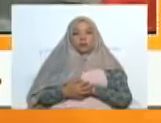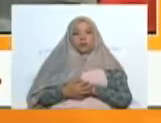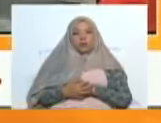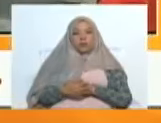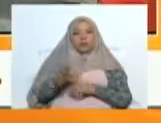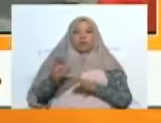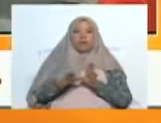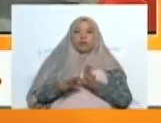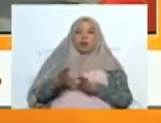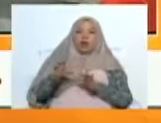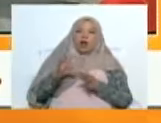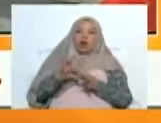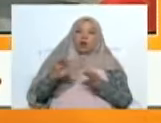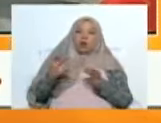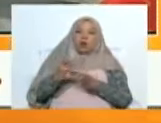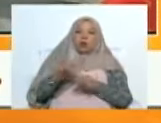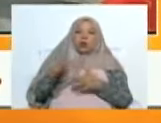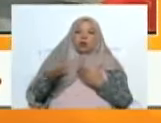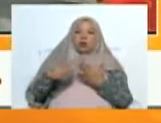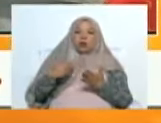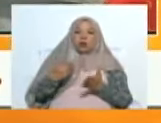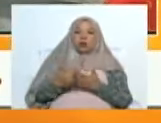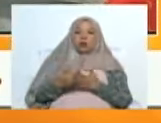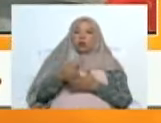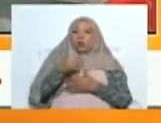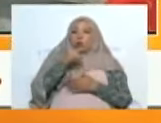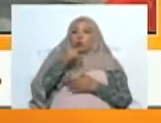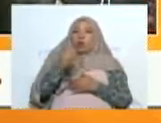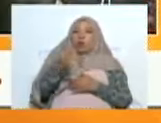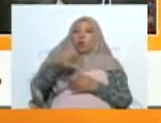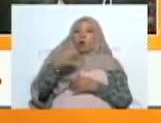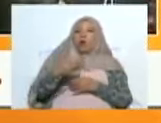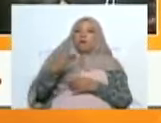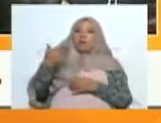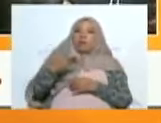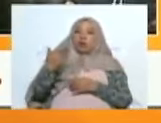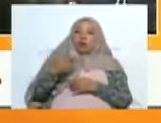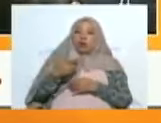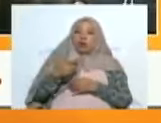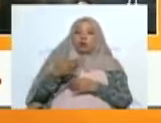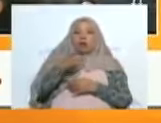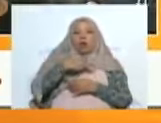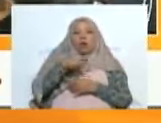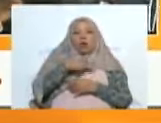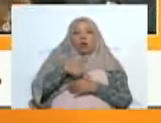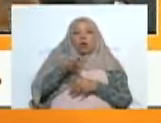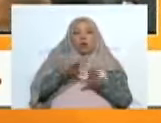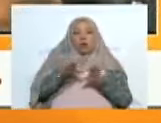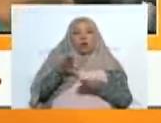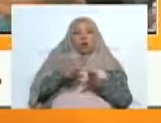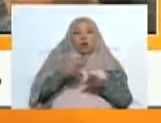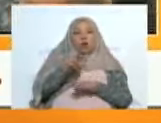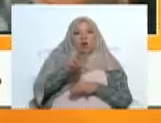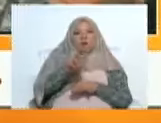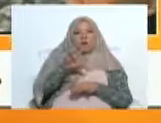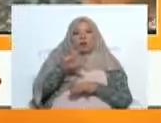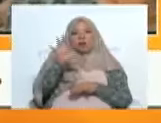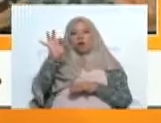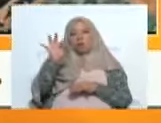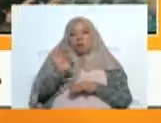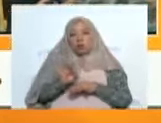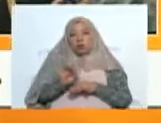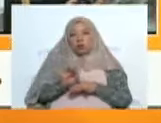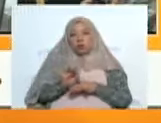nuestras encuestas, las encuestas que realizamos, tener números importantes. El turismo religioso alcanzó un 23% de las personas que se